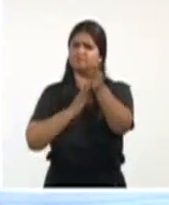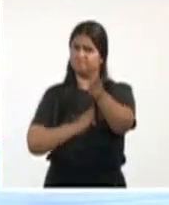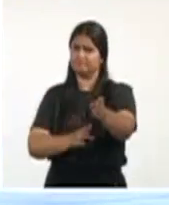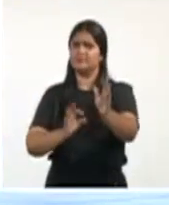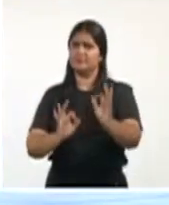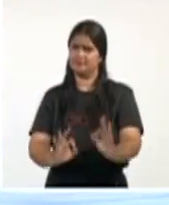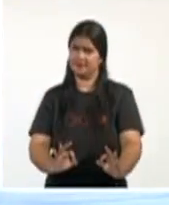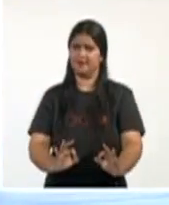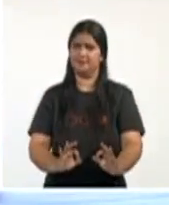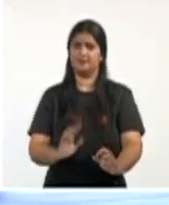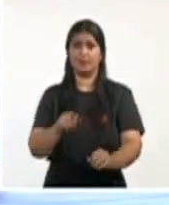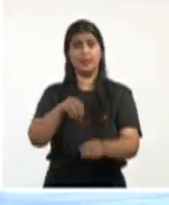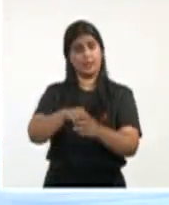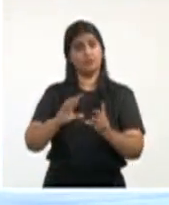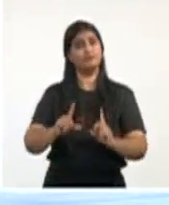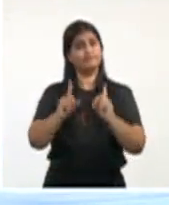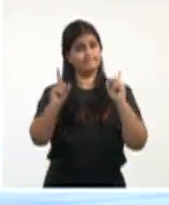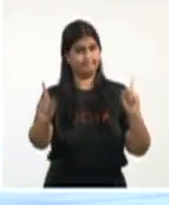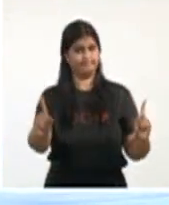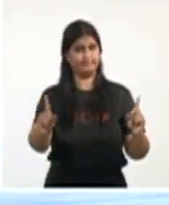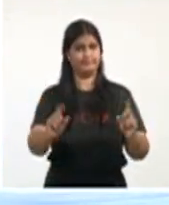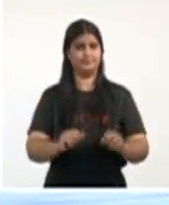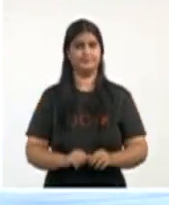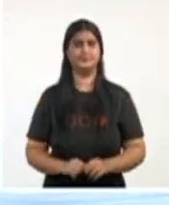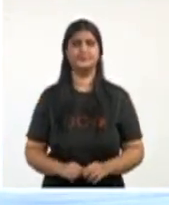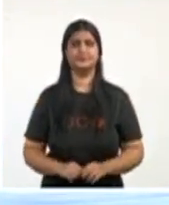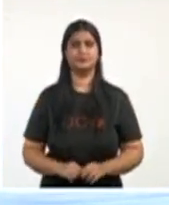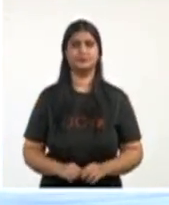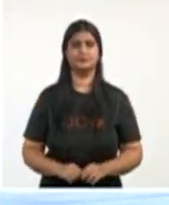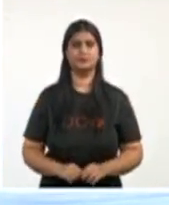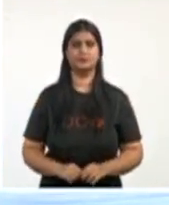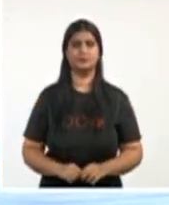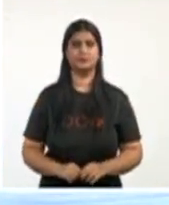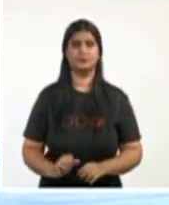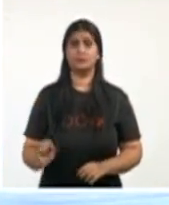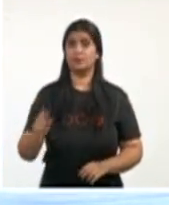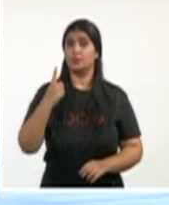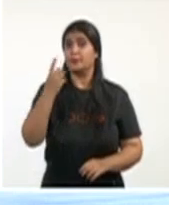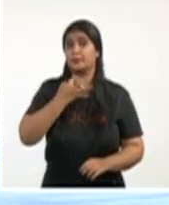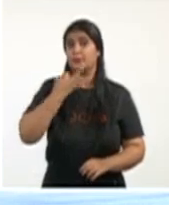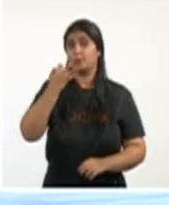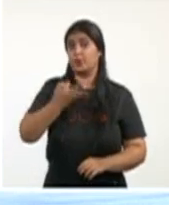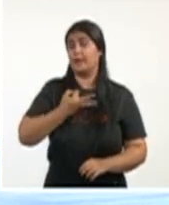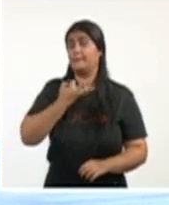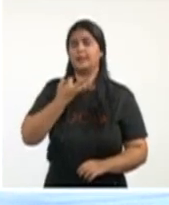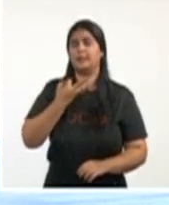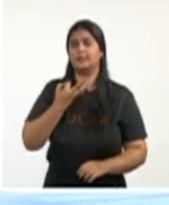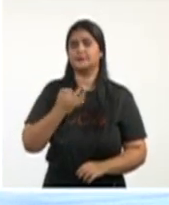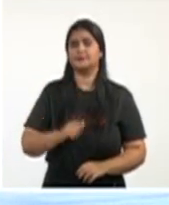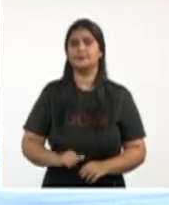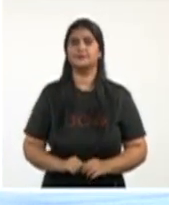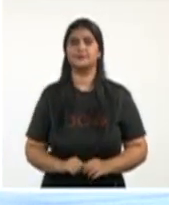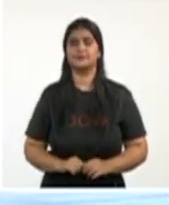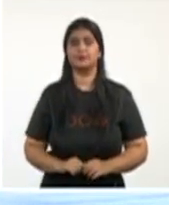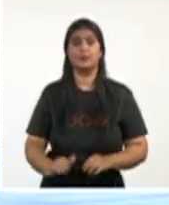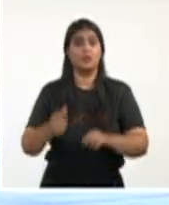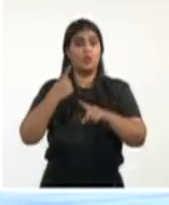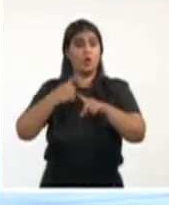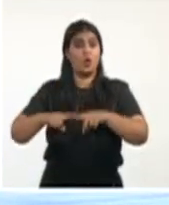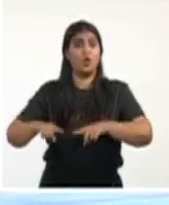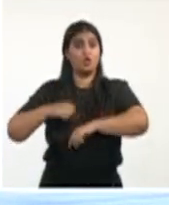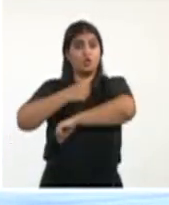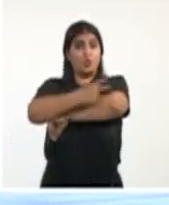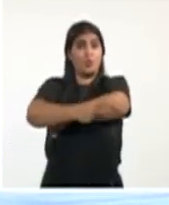Lo primero que podemos afirmar es que ningún gobierno del mundo, ninguno, estaba